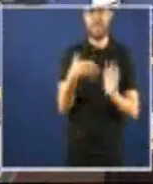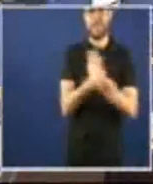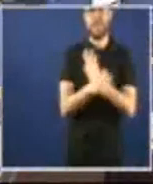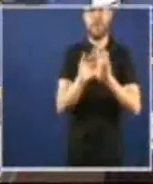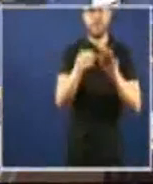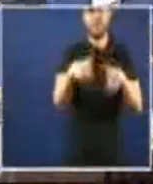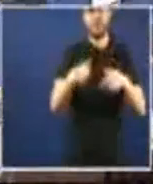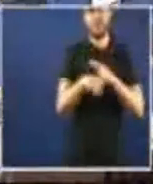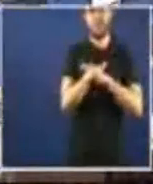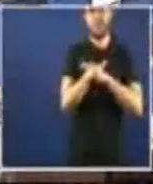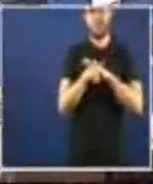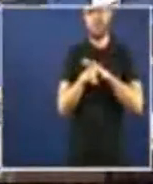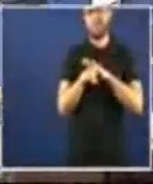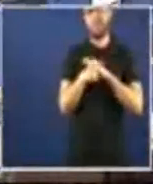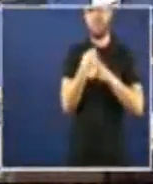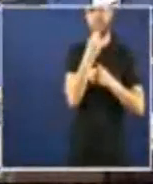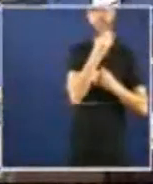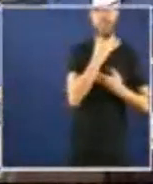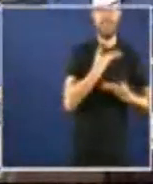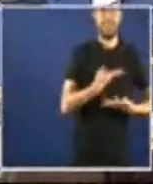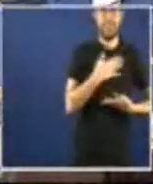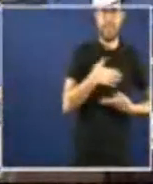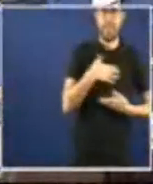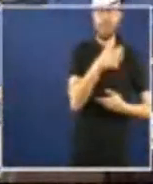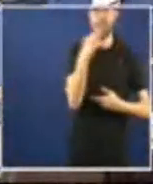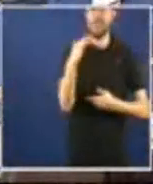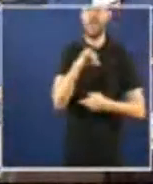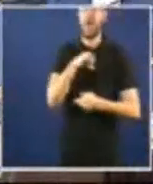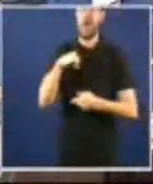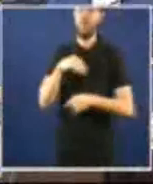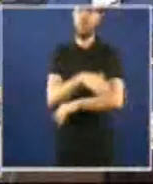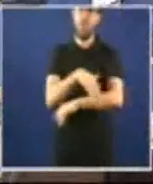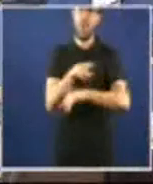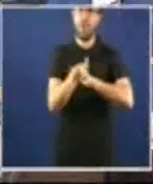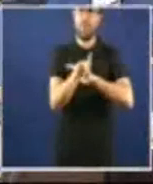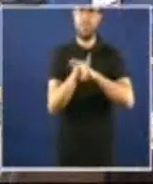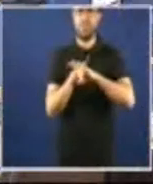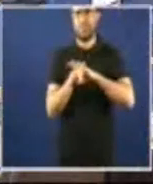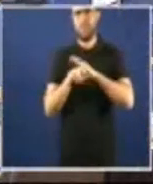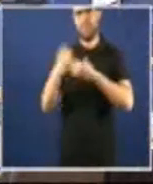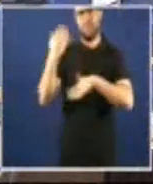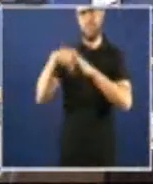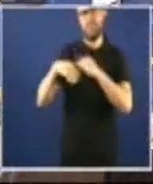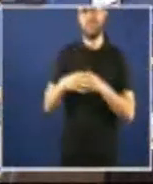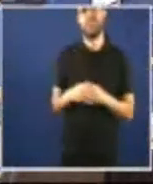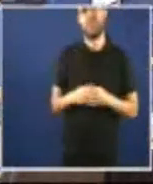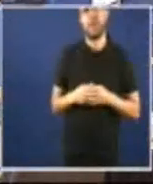históricas en benestar e en autogoverno é unha especie de suicidio ou homicidio